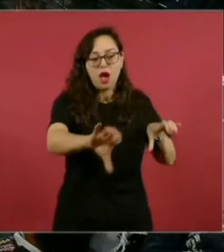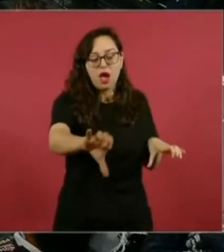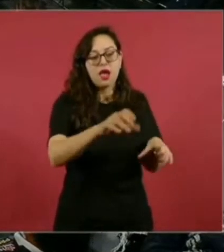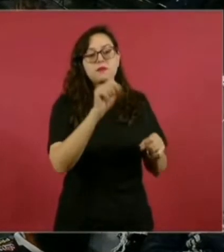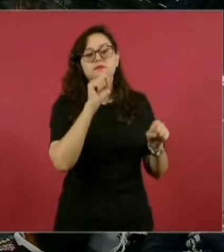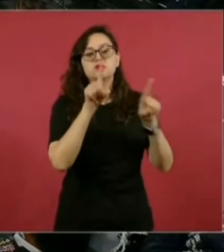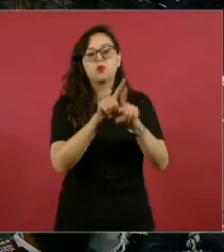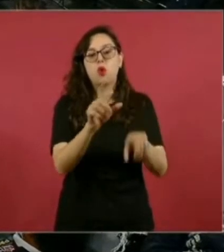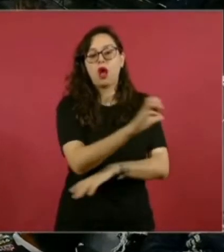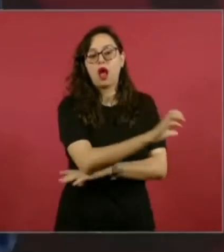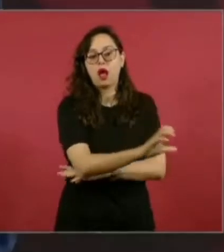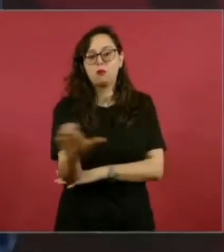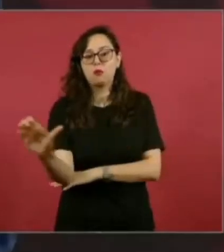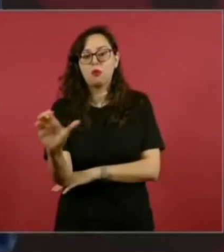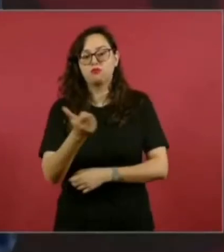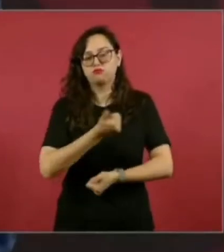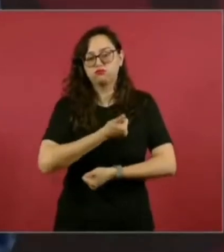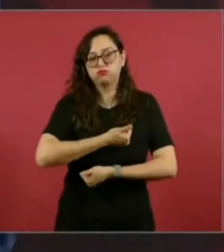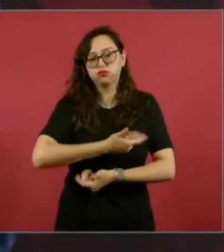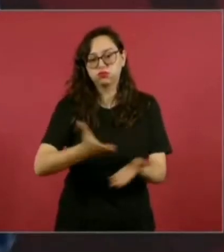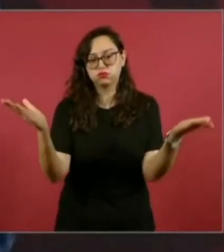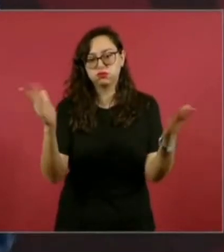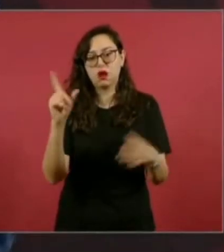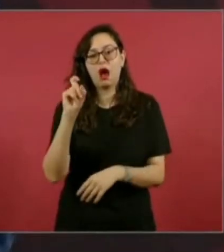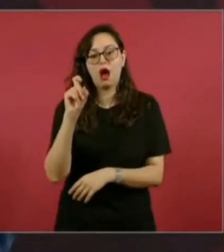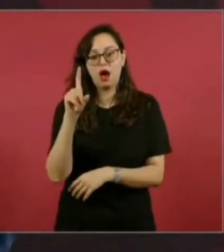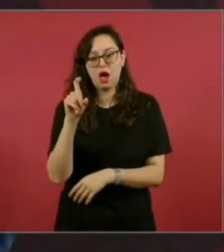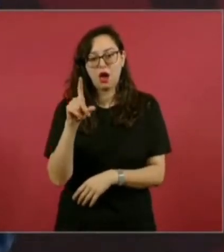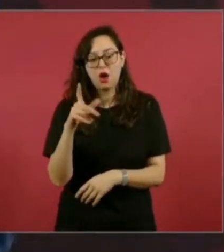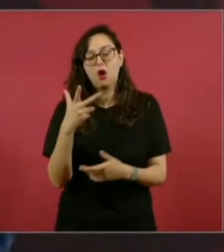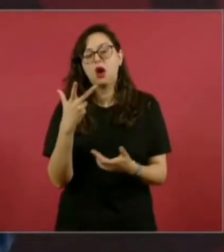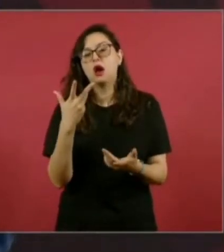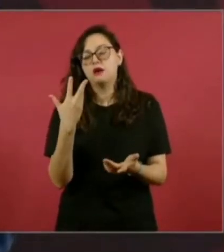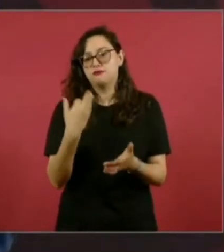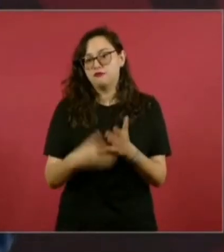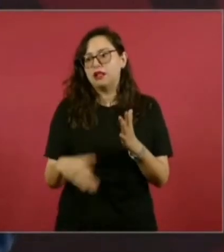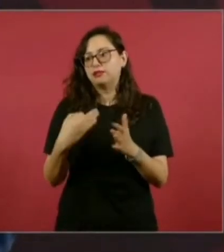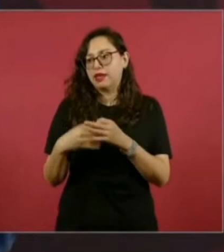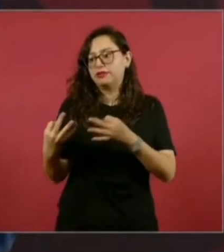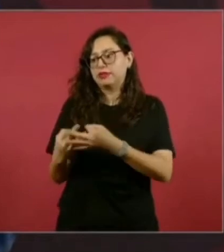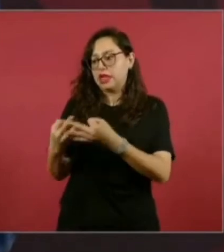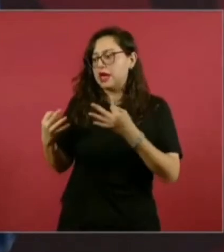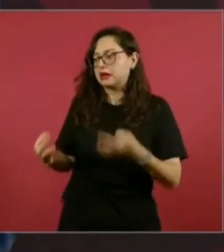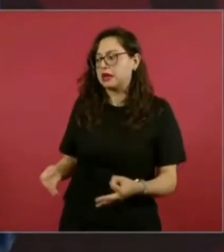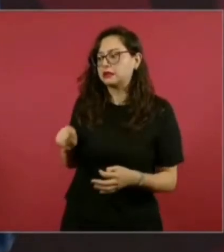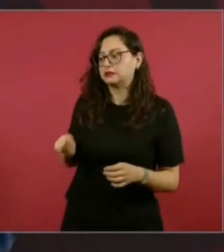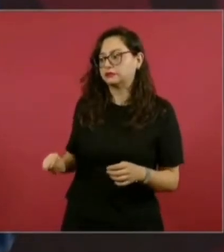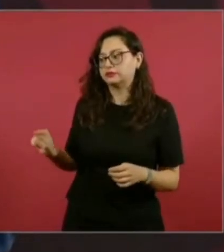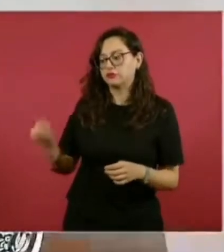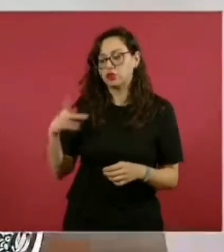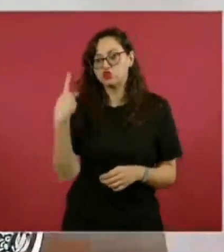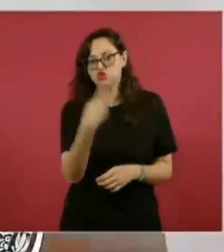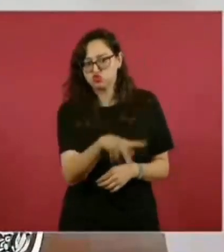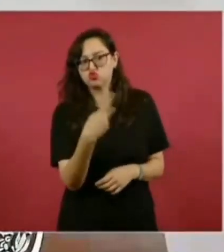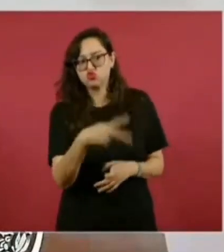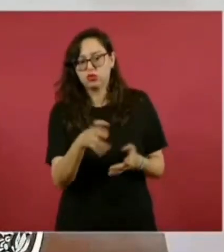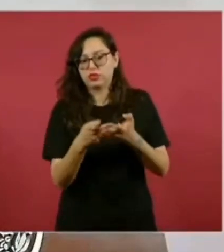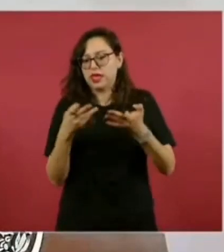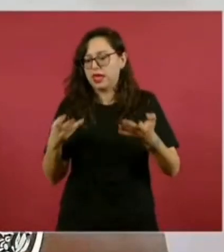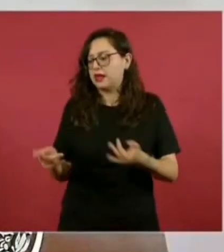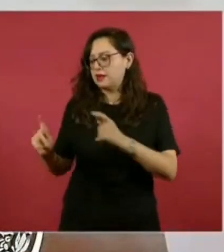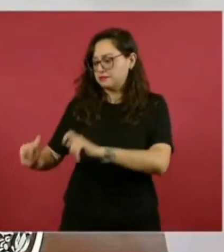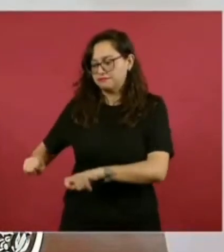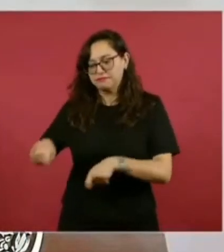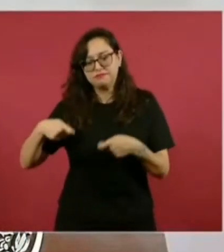a terminar de entregar la tierra a los yaquis. Es un